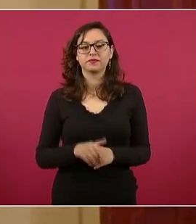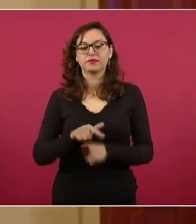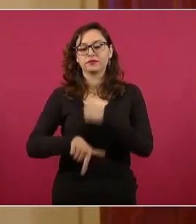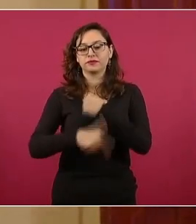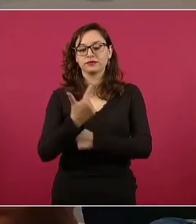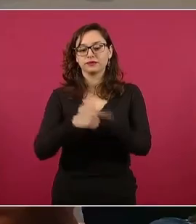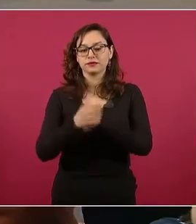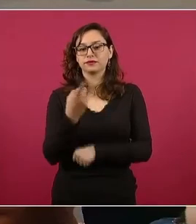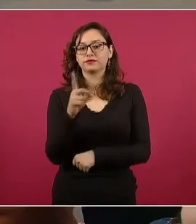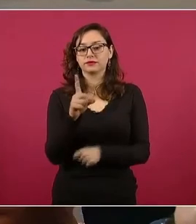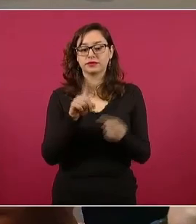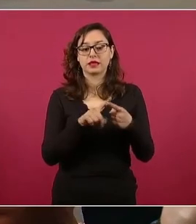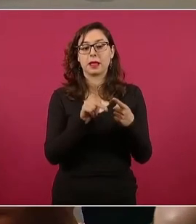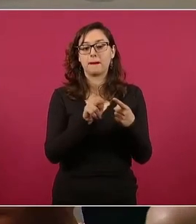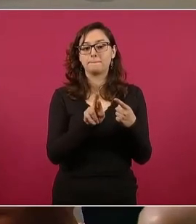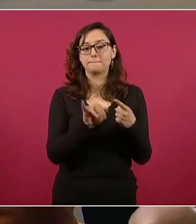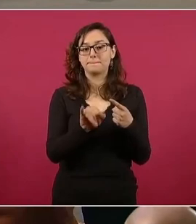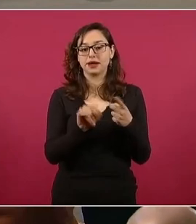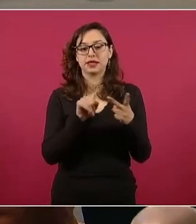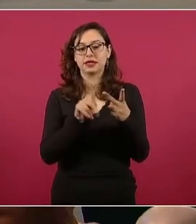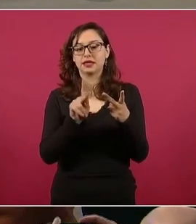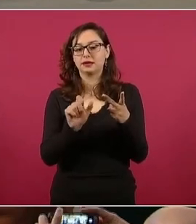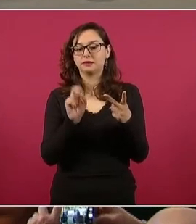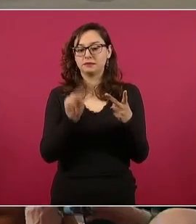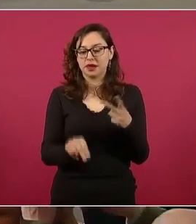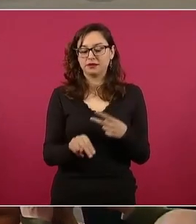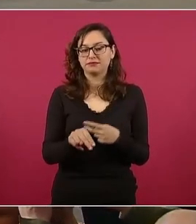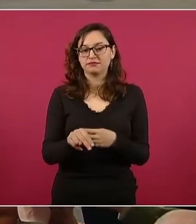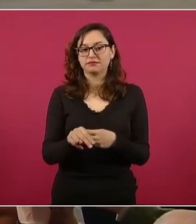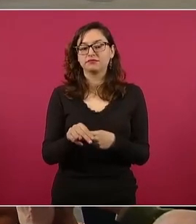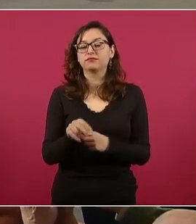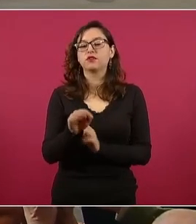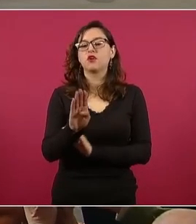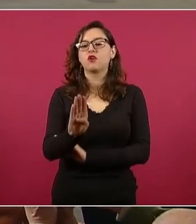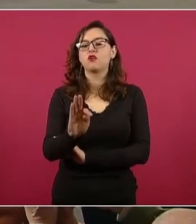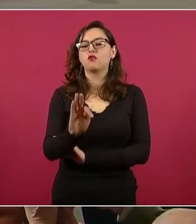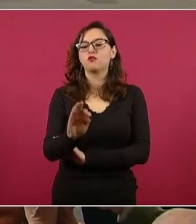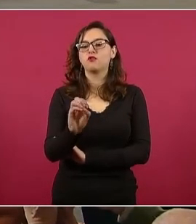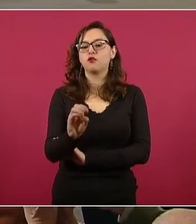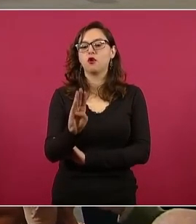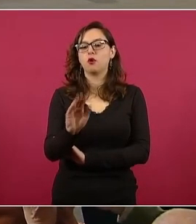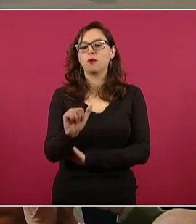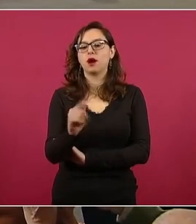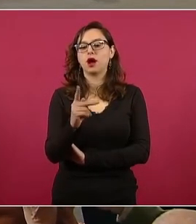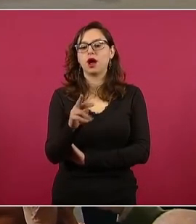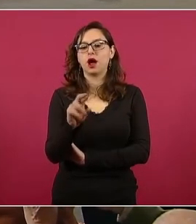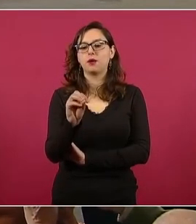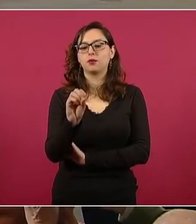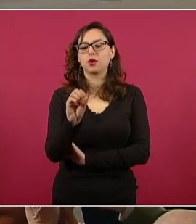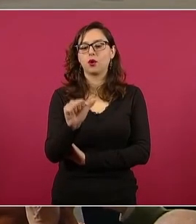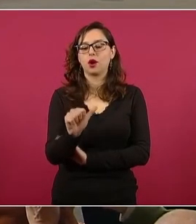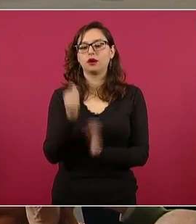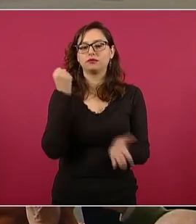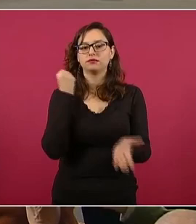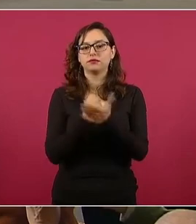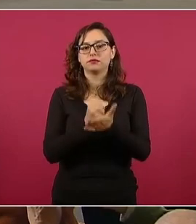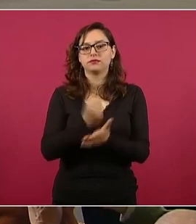diputados del PRI y del PAN aprobaron el FOBAPROA, 12 de diciembre de 1998,